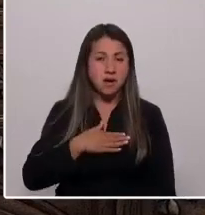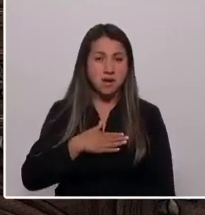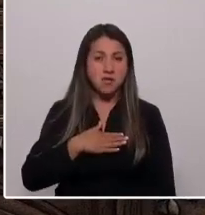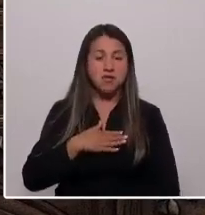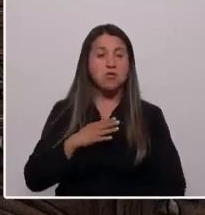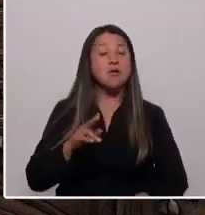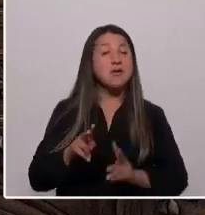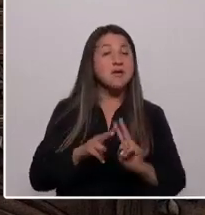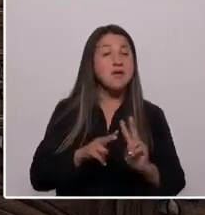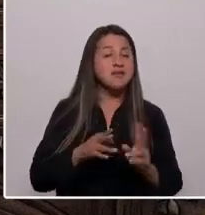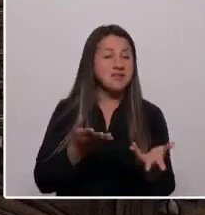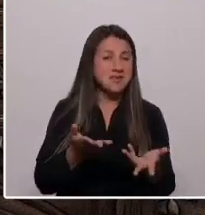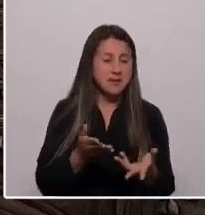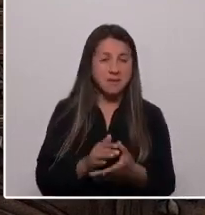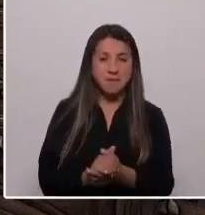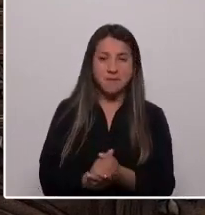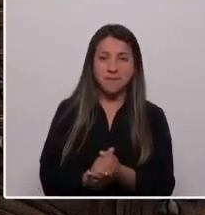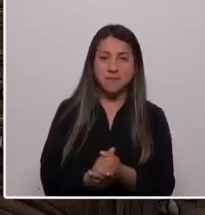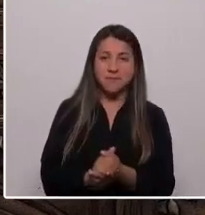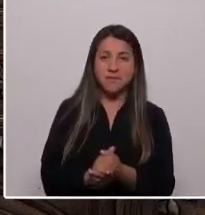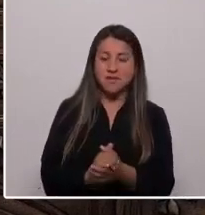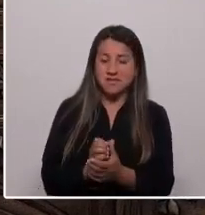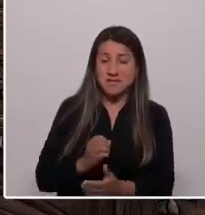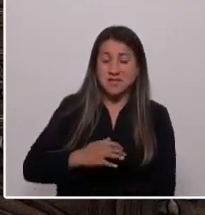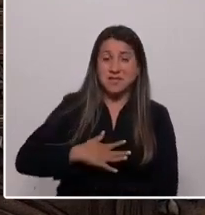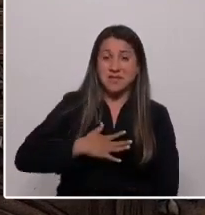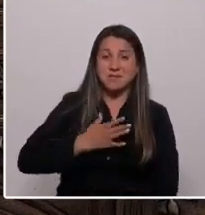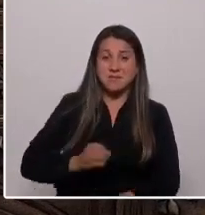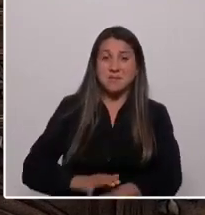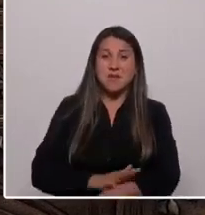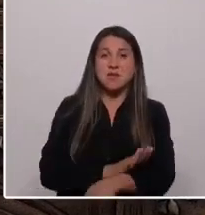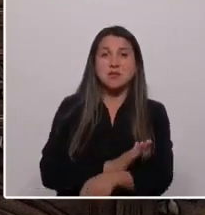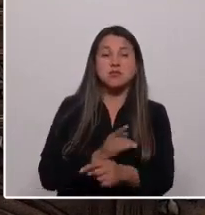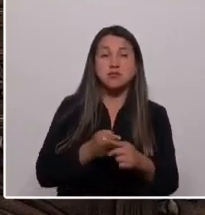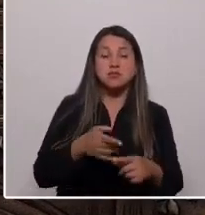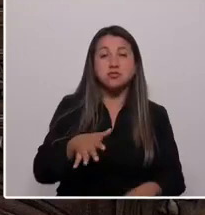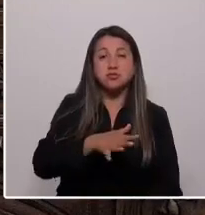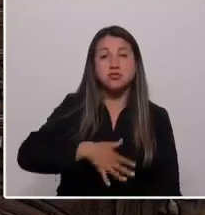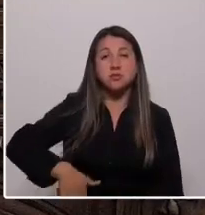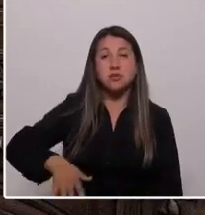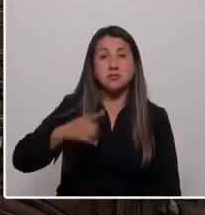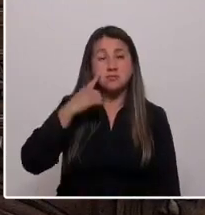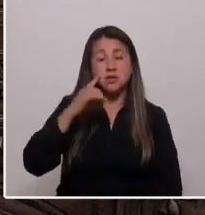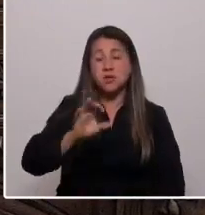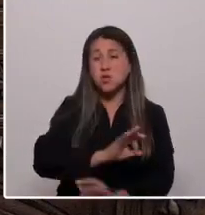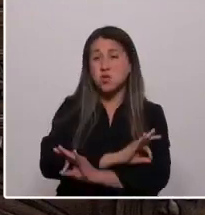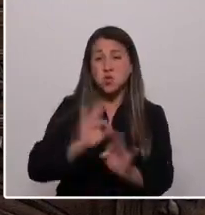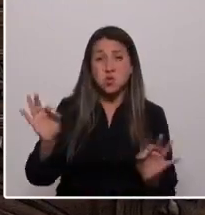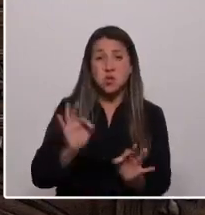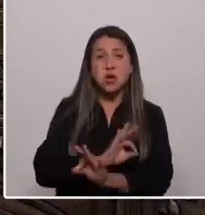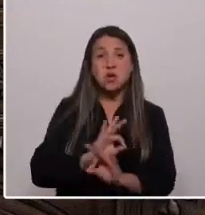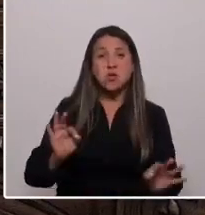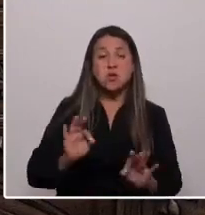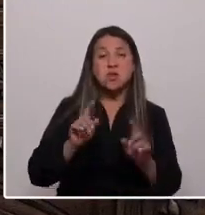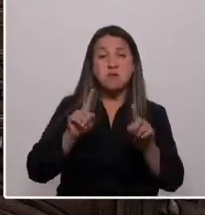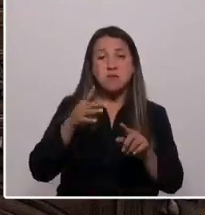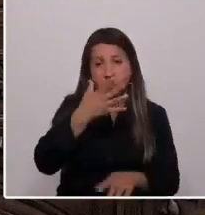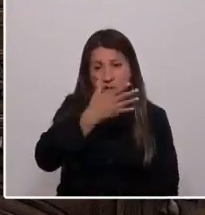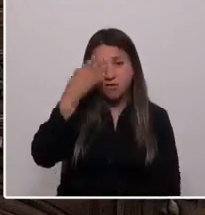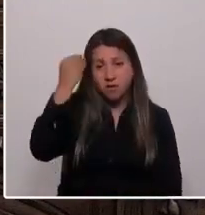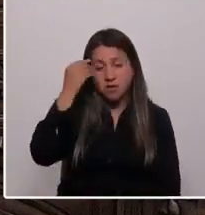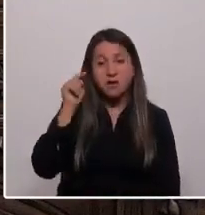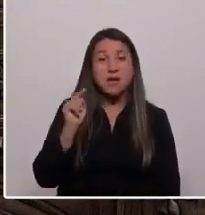los mejores sentimientos sociales. Pero jamás debemos olvidar que estos ideales